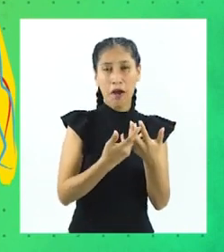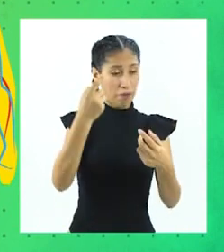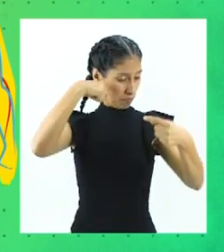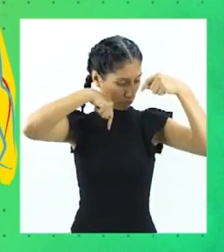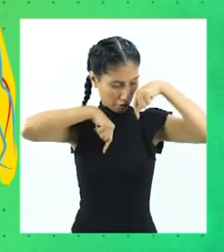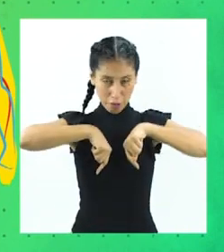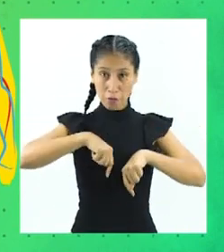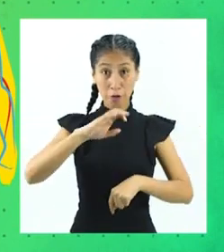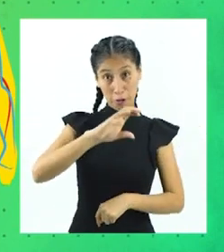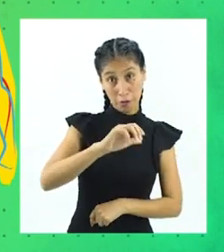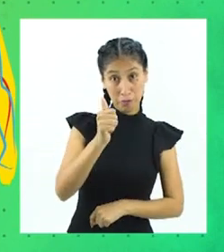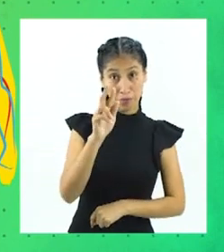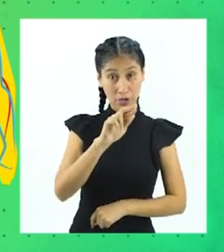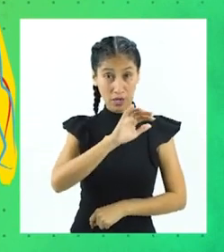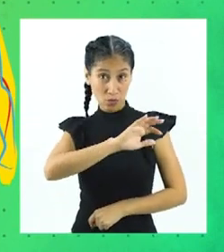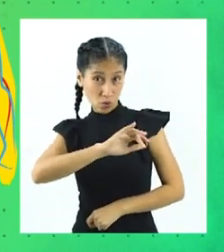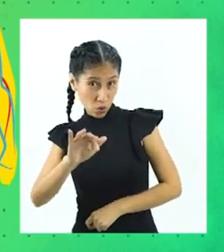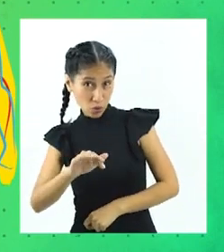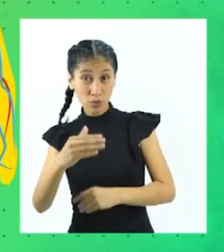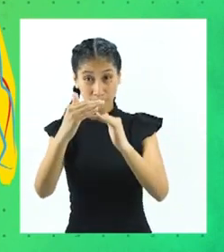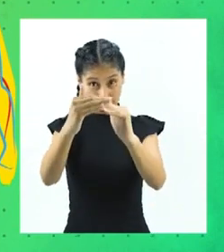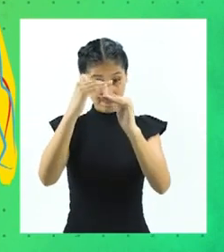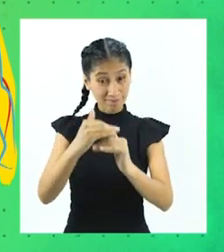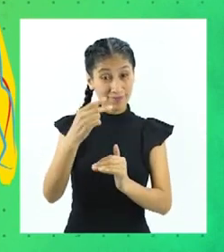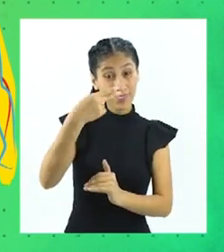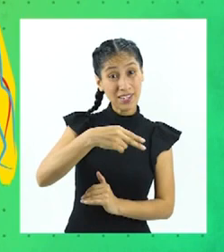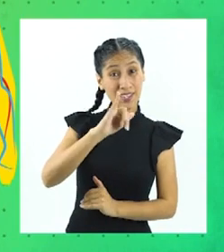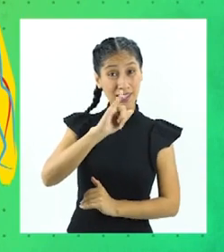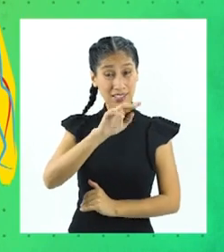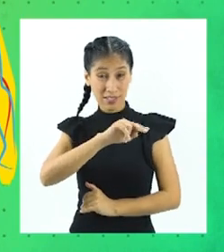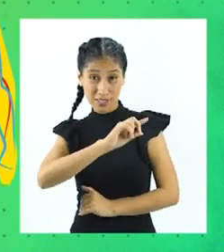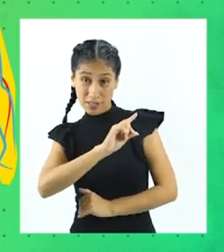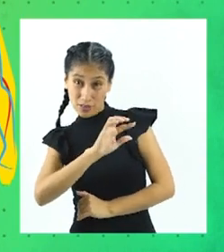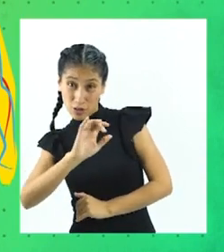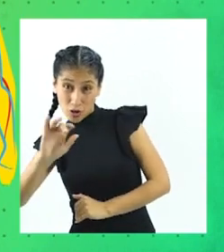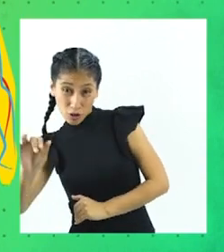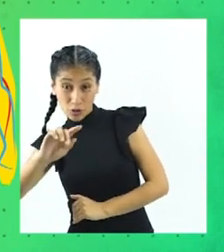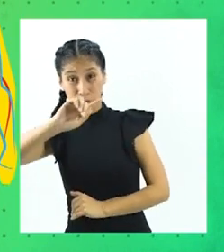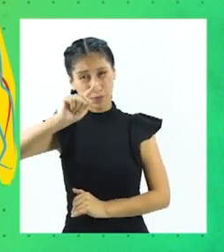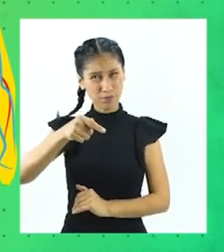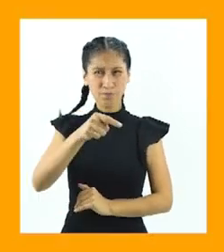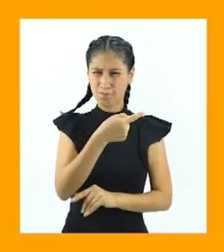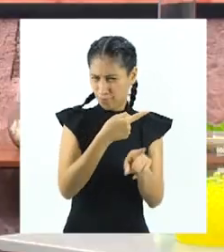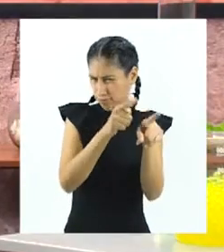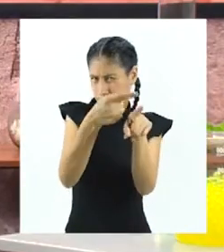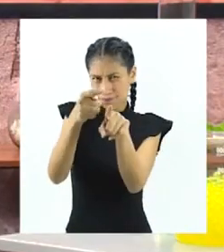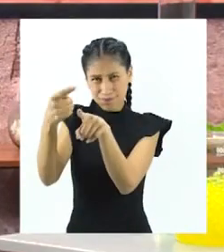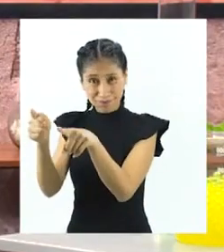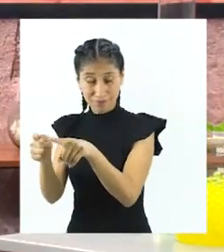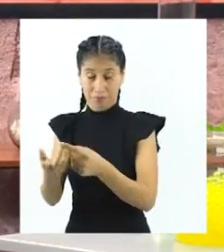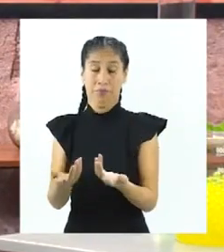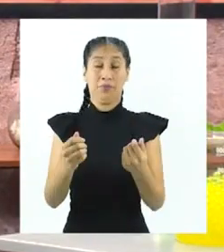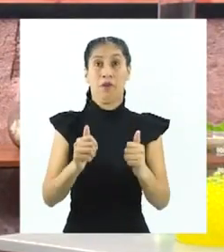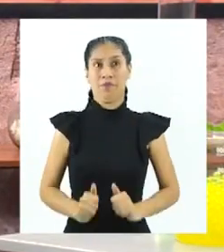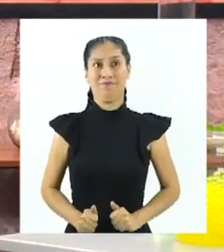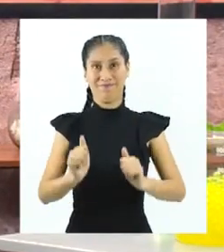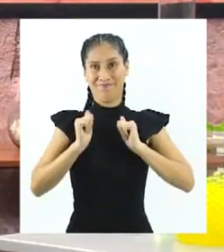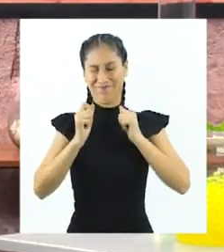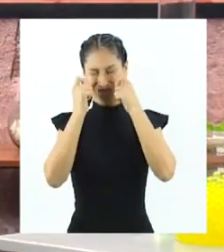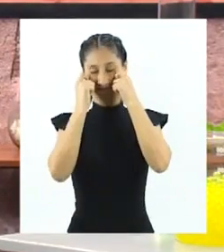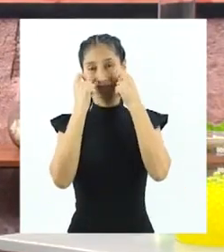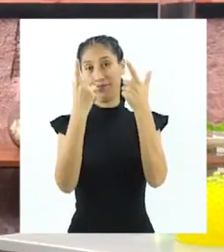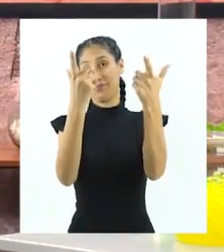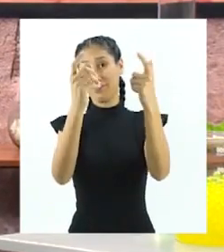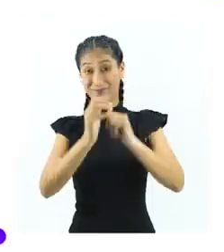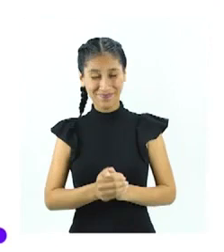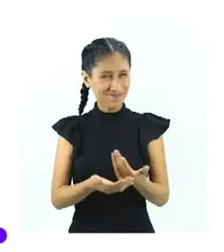el carbono, hidrógeno, oxígeno, nitrógeno, entre otras. La vida sí que es